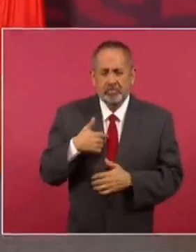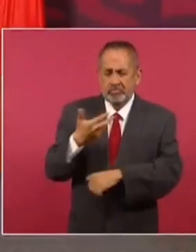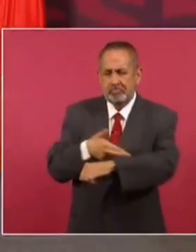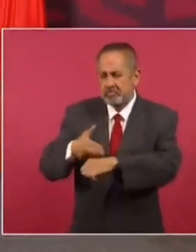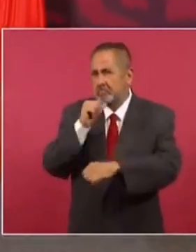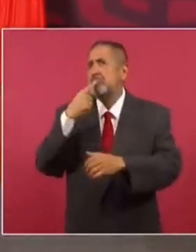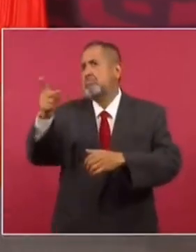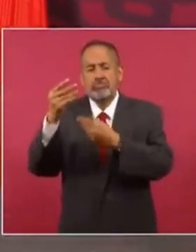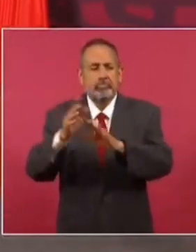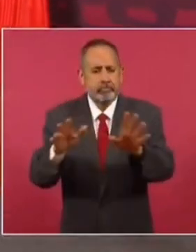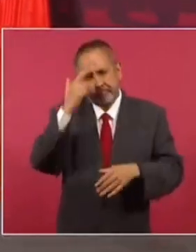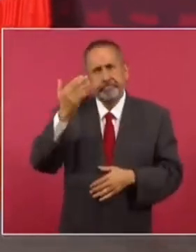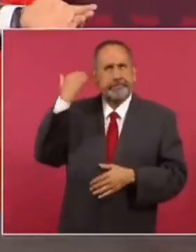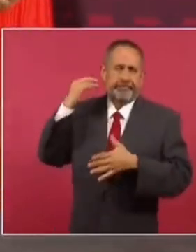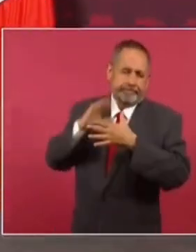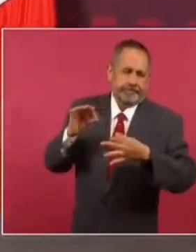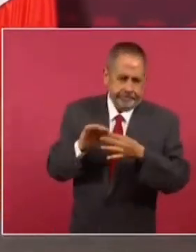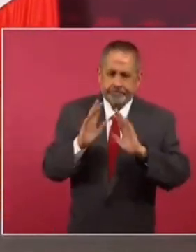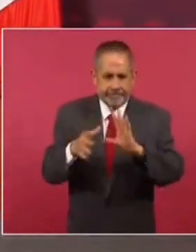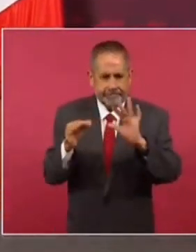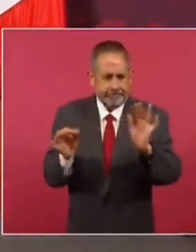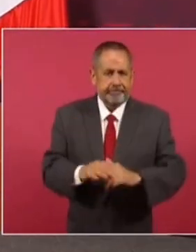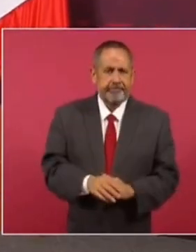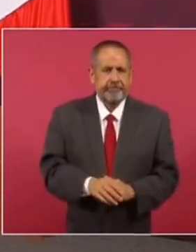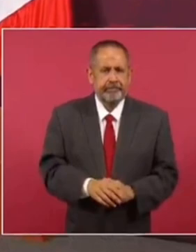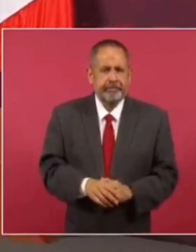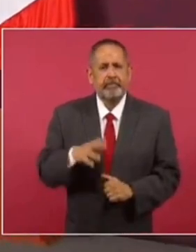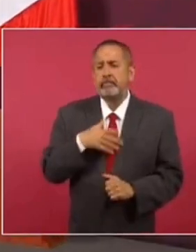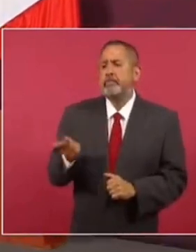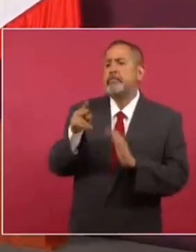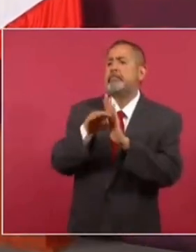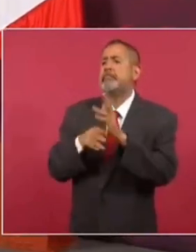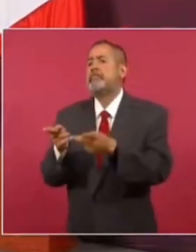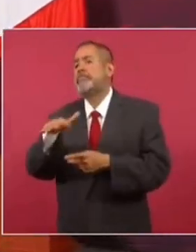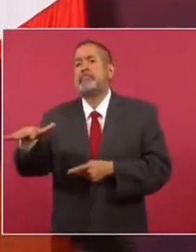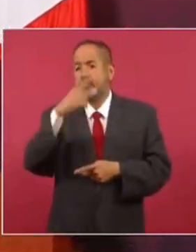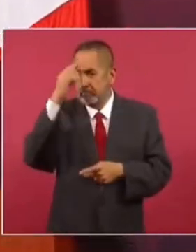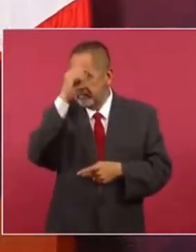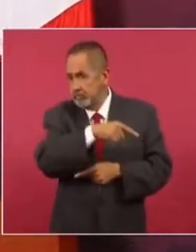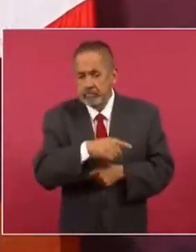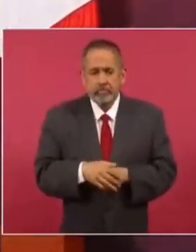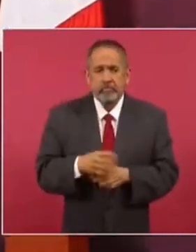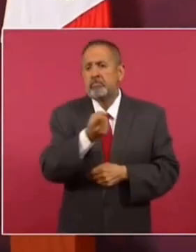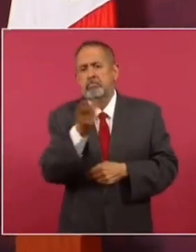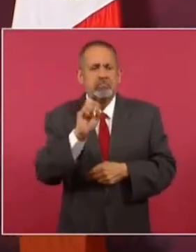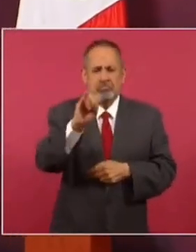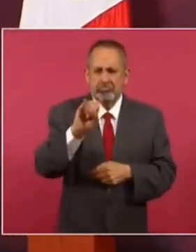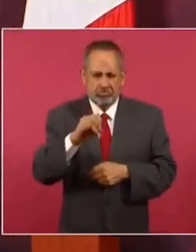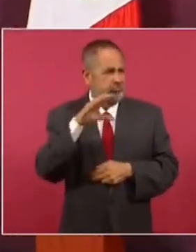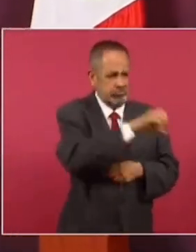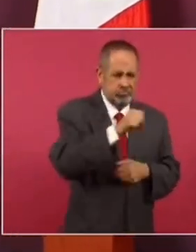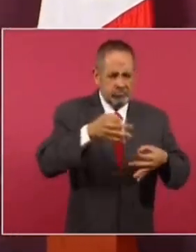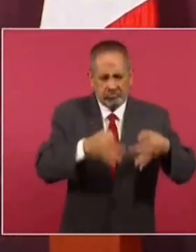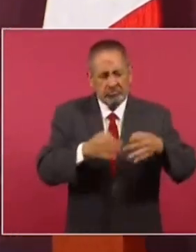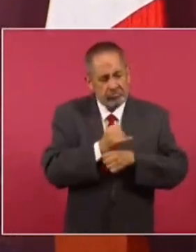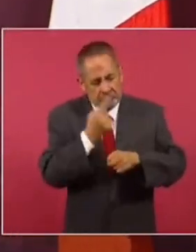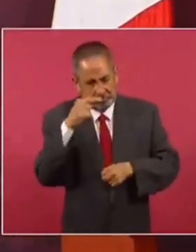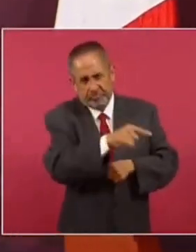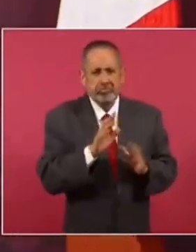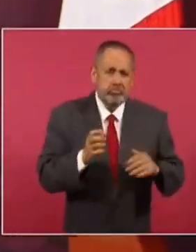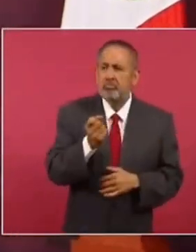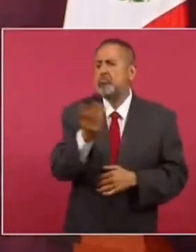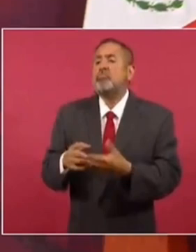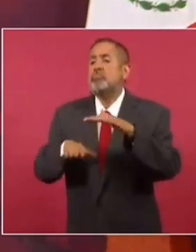hemos hecho. ¿Por qué? Porque ya lo he explicado. Se le preguntó al pueblo, y aunque muchos dijeron que sí se abriera una investigación,